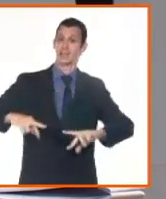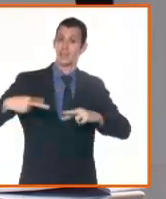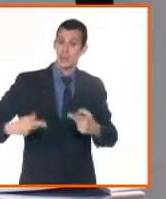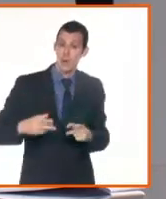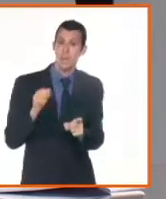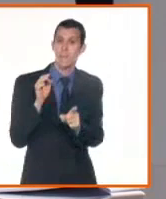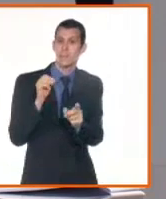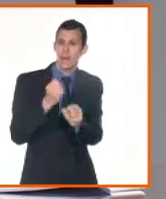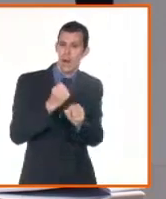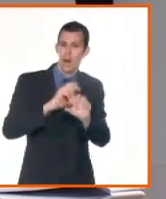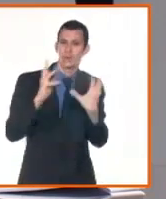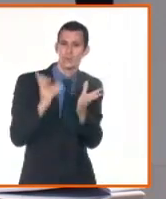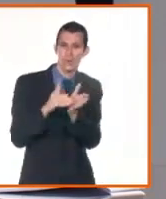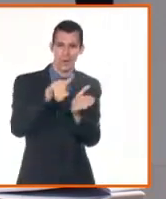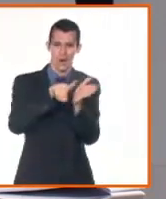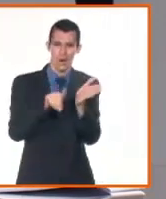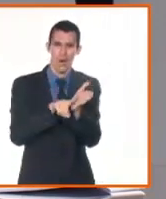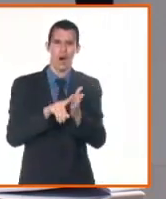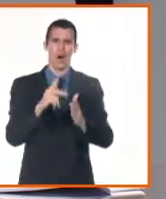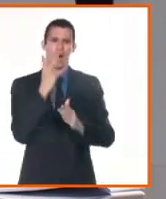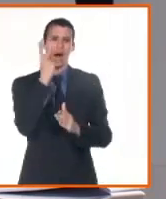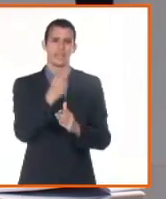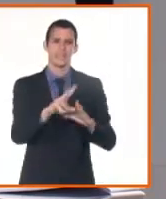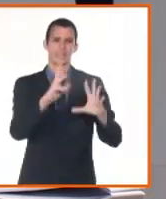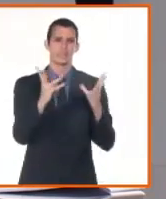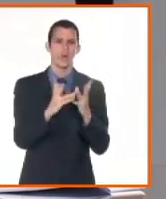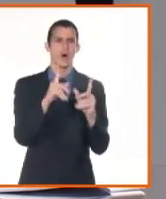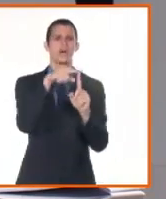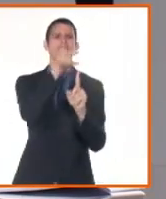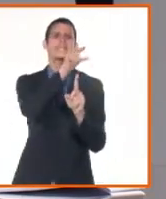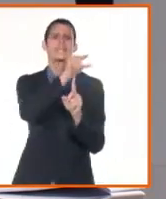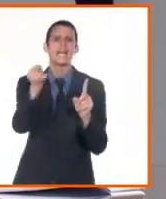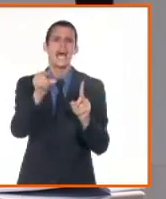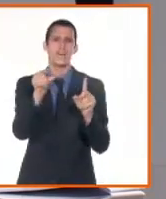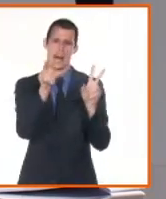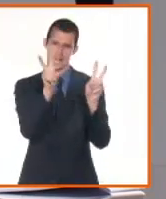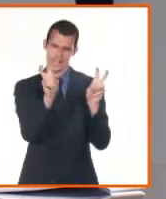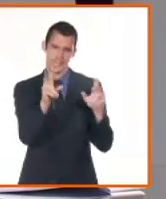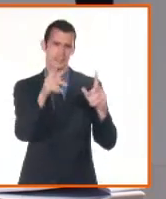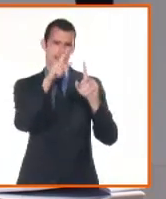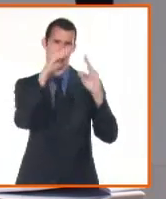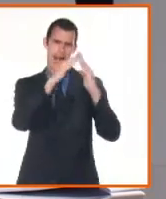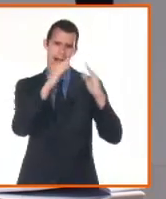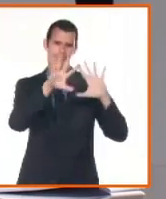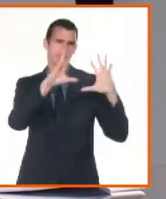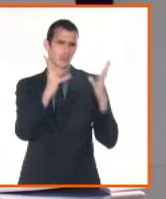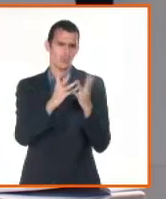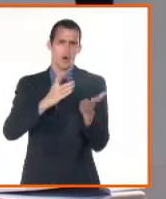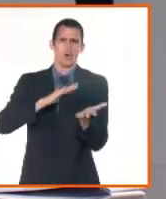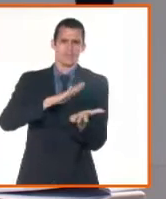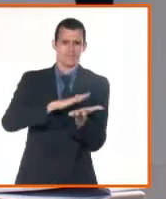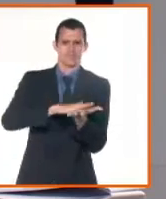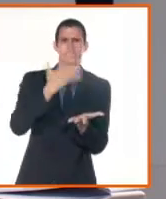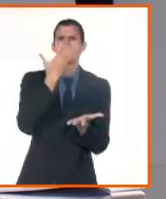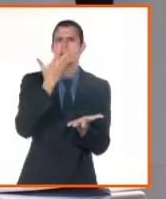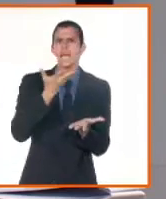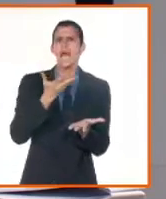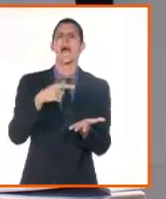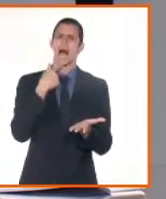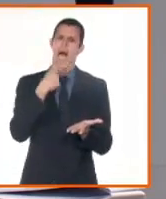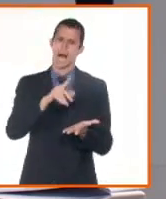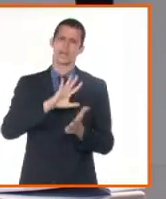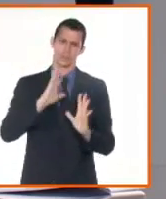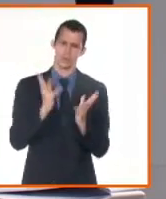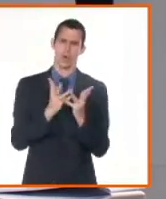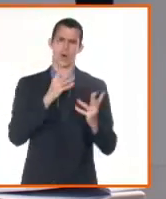y seguridad jurídica que brinda el registro de la propiedad. ¿Por qué? Porque al constar inscritos los derechos